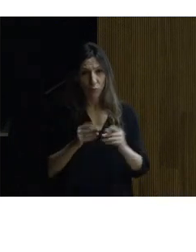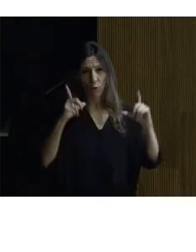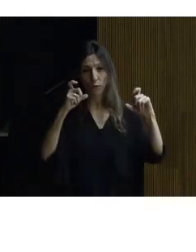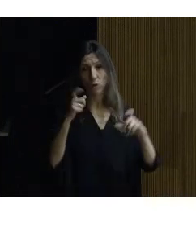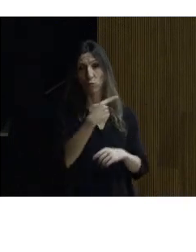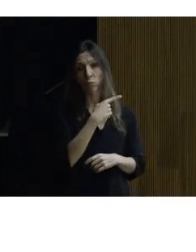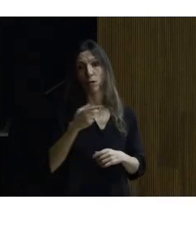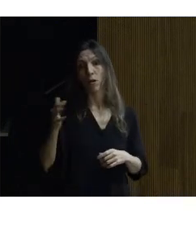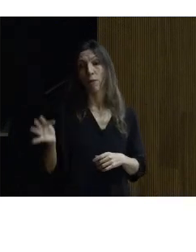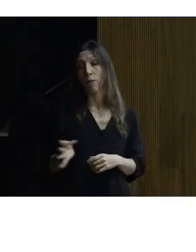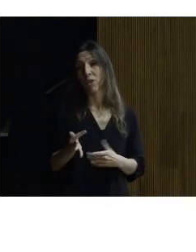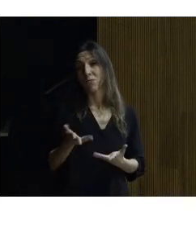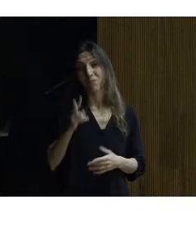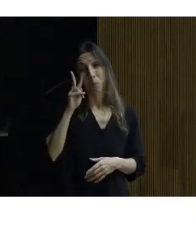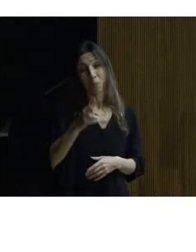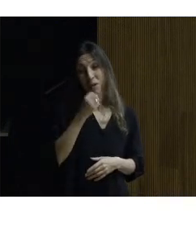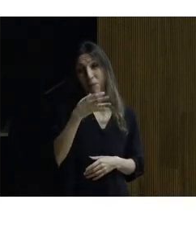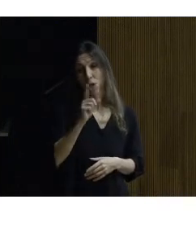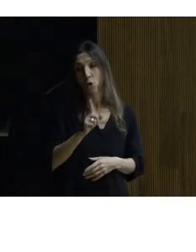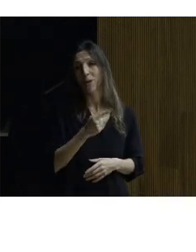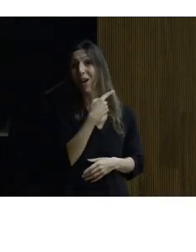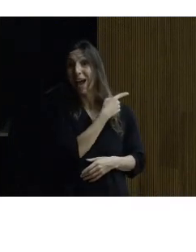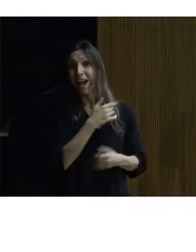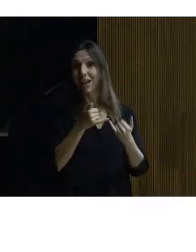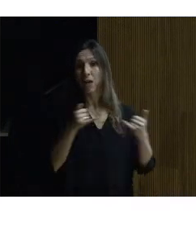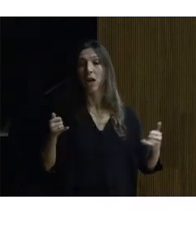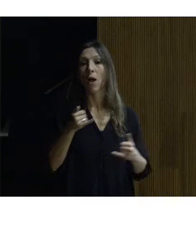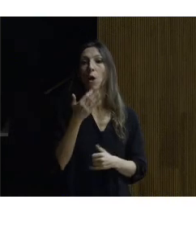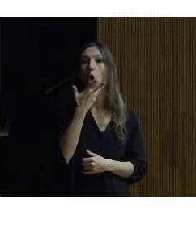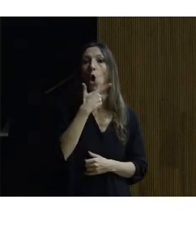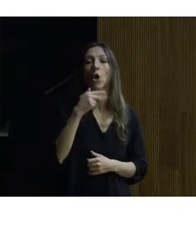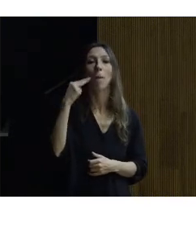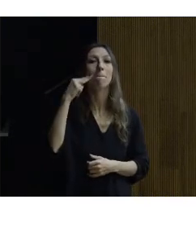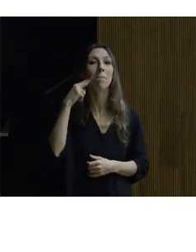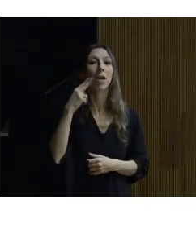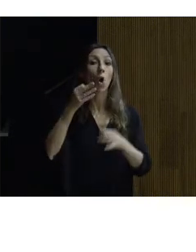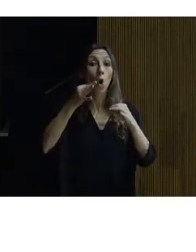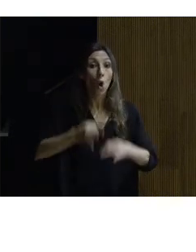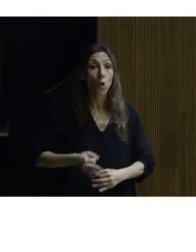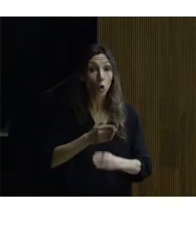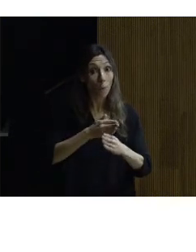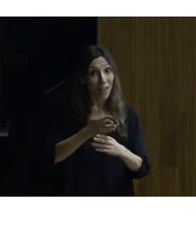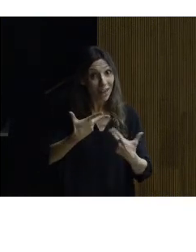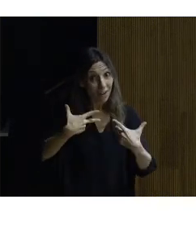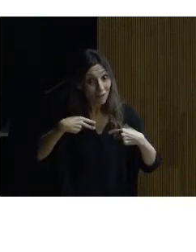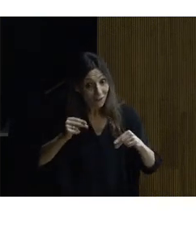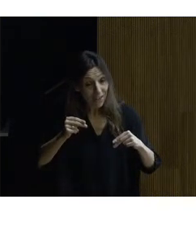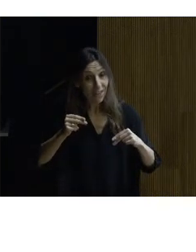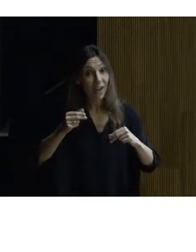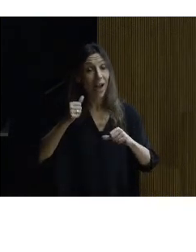casi no se aprecia pero bueno ahí hay un cable de color marrón que estaría justo donde termina la madera y empieza el